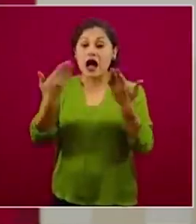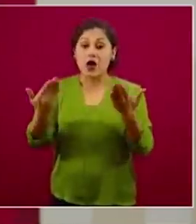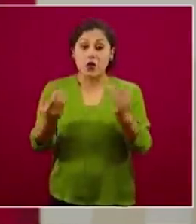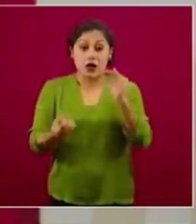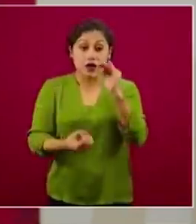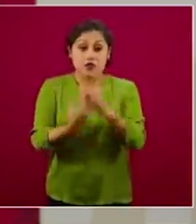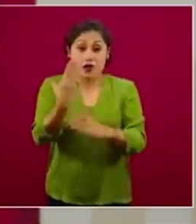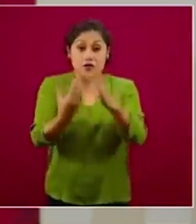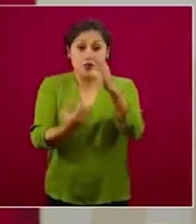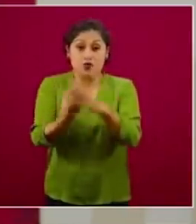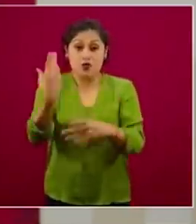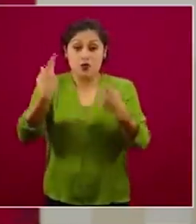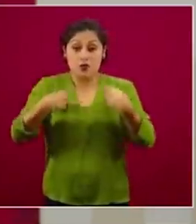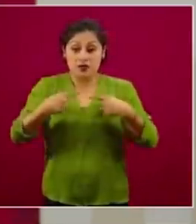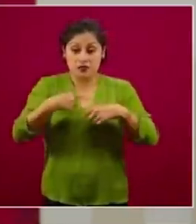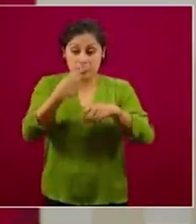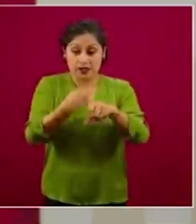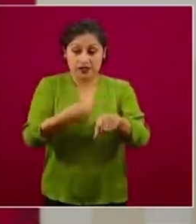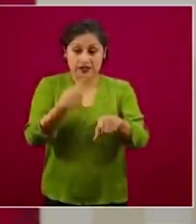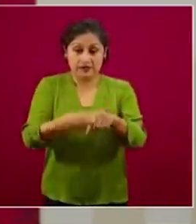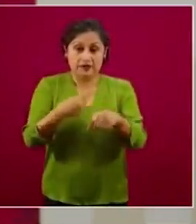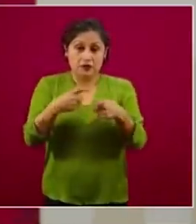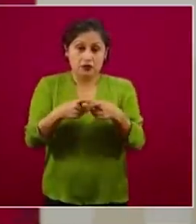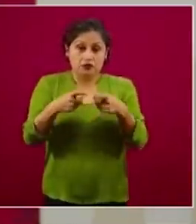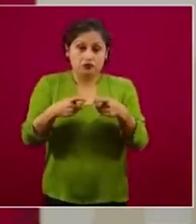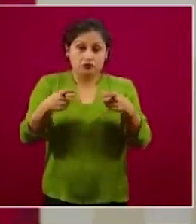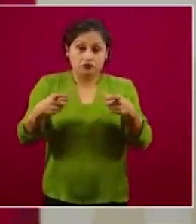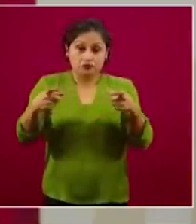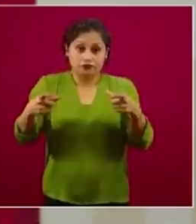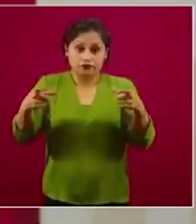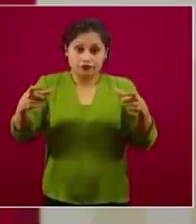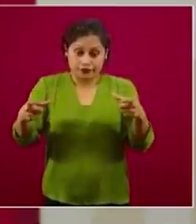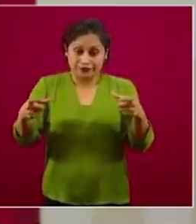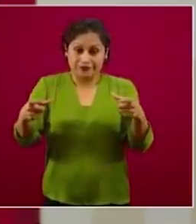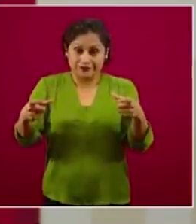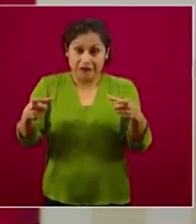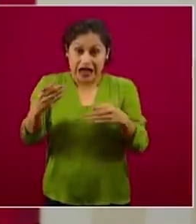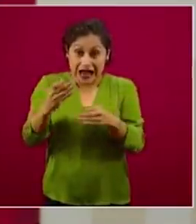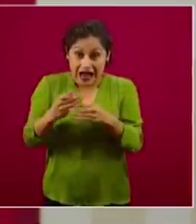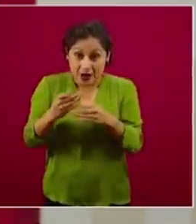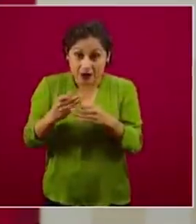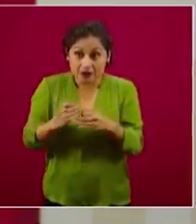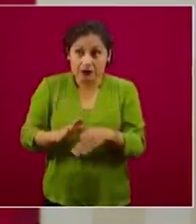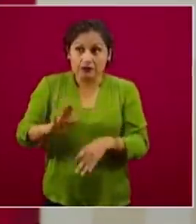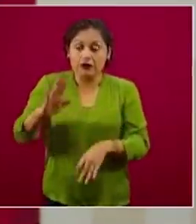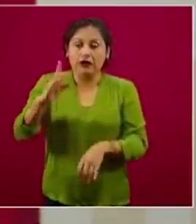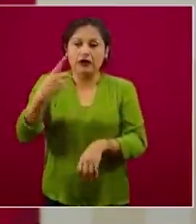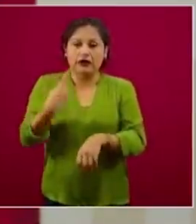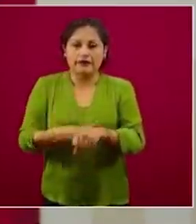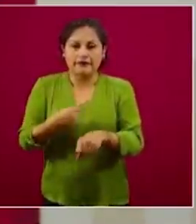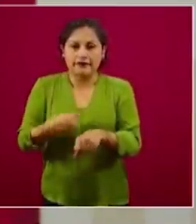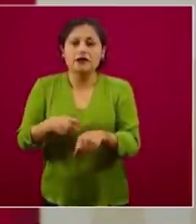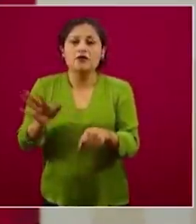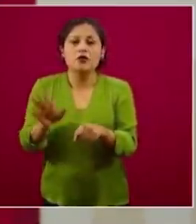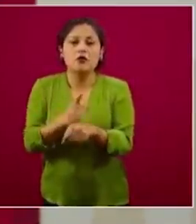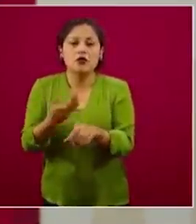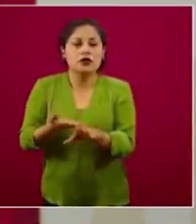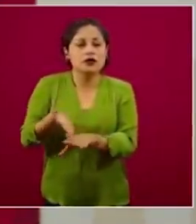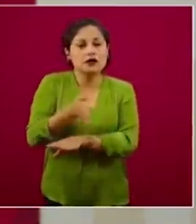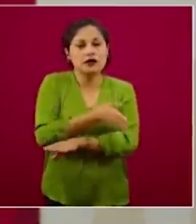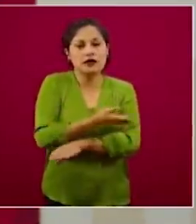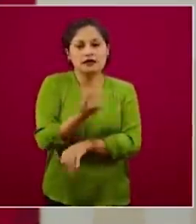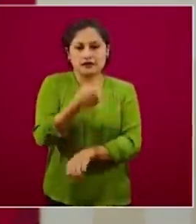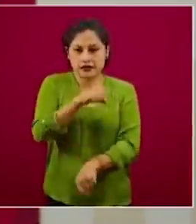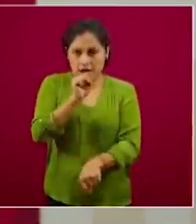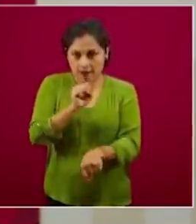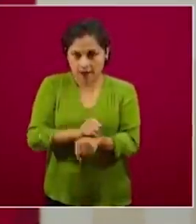nuevos que documentamos hoy se originaron en contagios de la semana pasada, porque el periodo de incubación de este virus